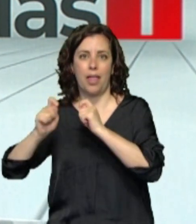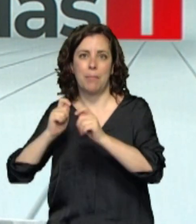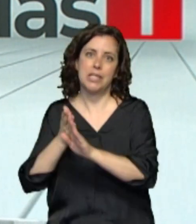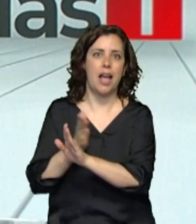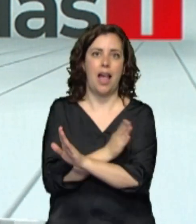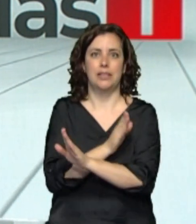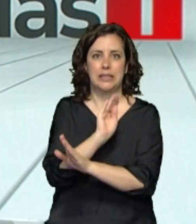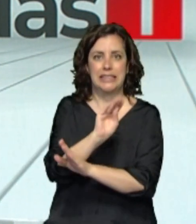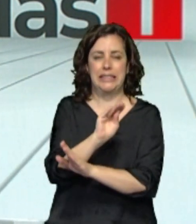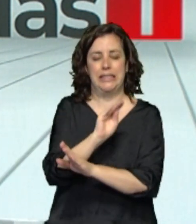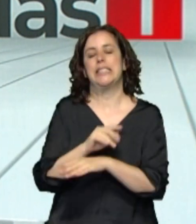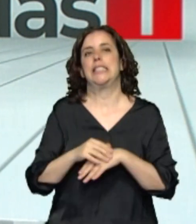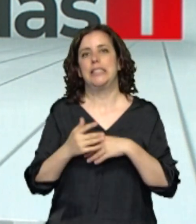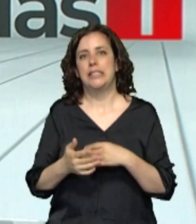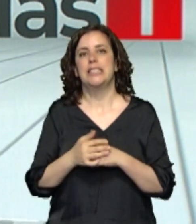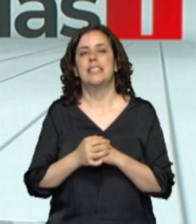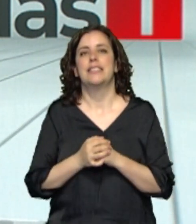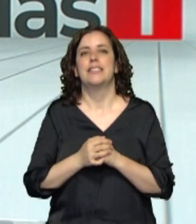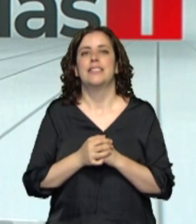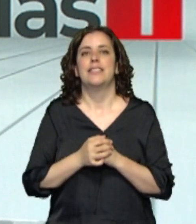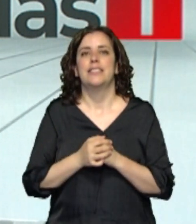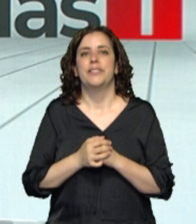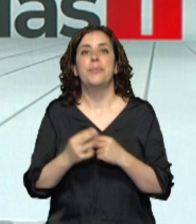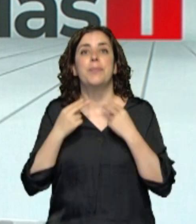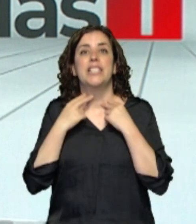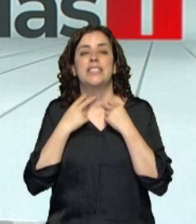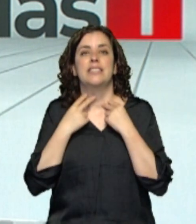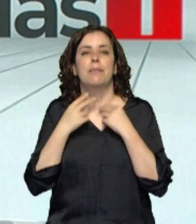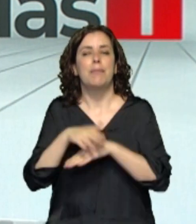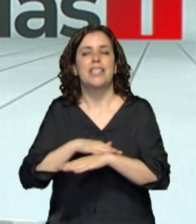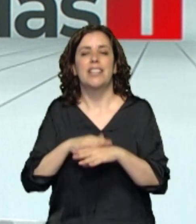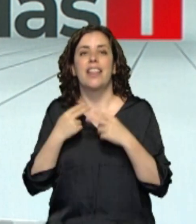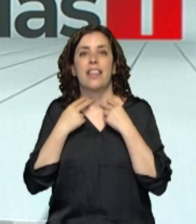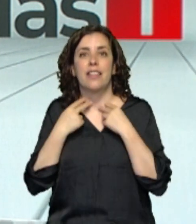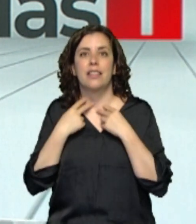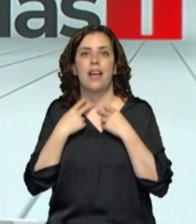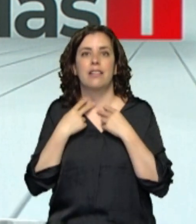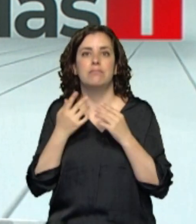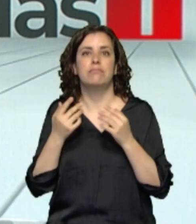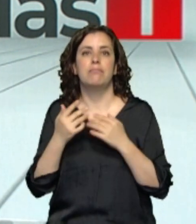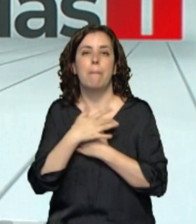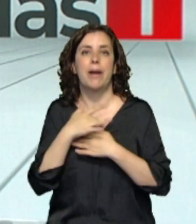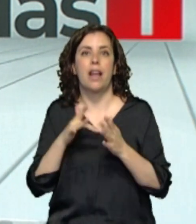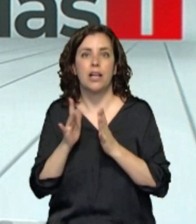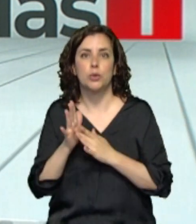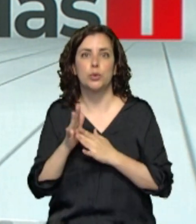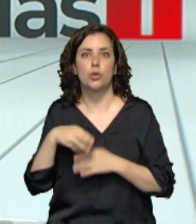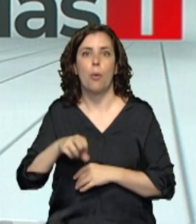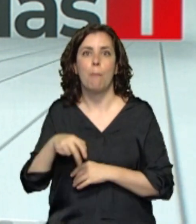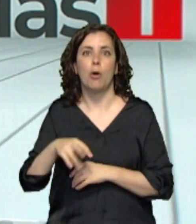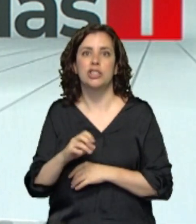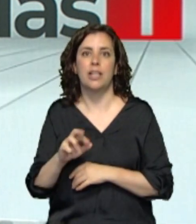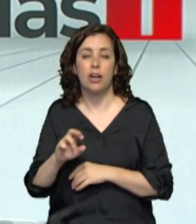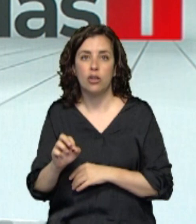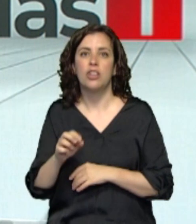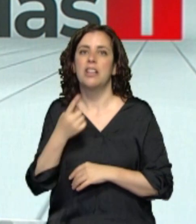que acaba de ofrecer. Y en esa misma línea, la ministra de Hacienda, María Jesús Montero, hacía referencia al pacto del gobierno con EH Bildu. Asegura la